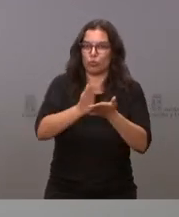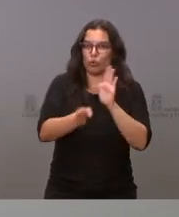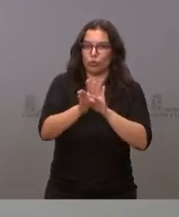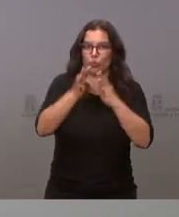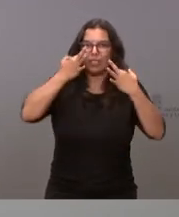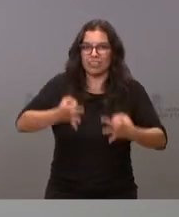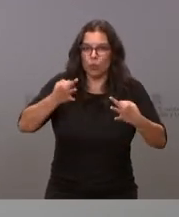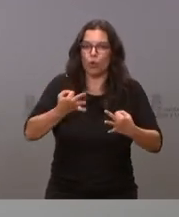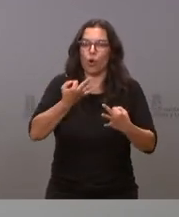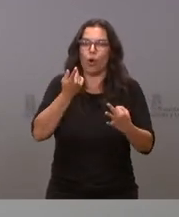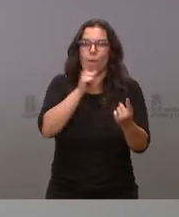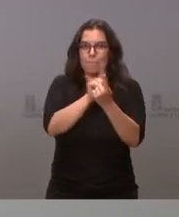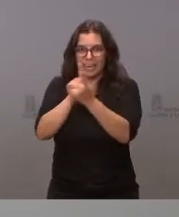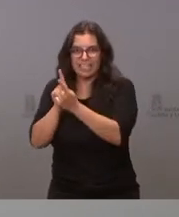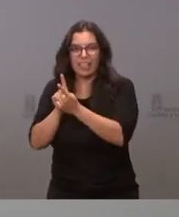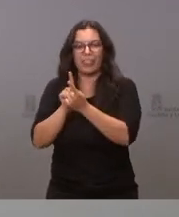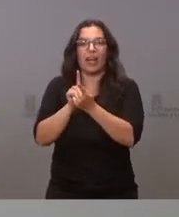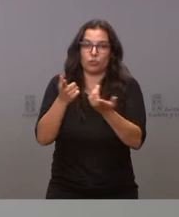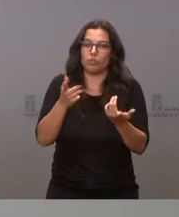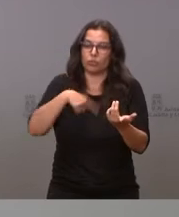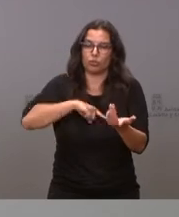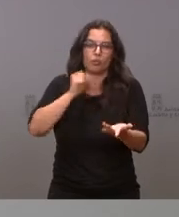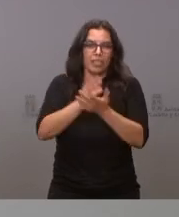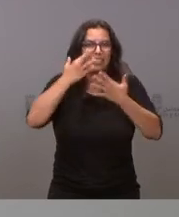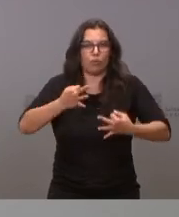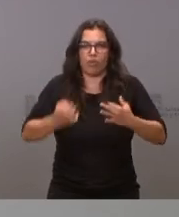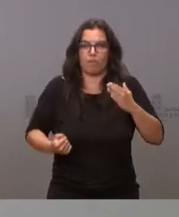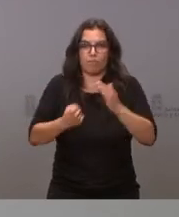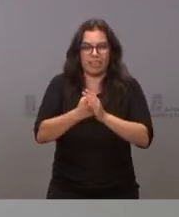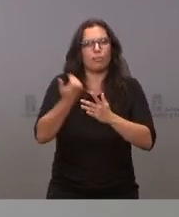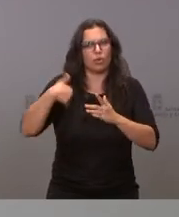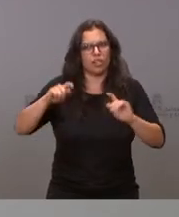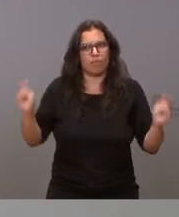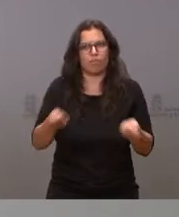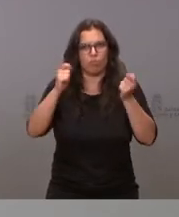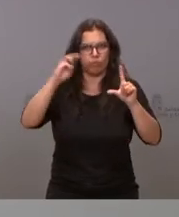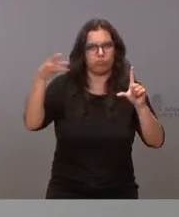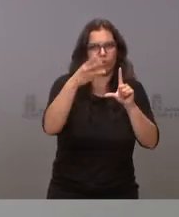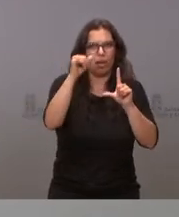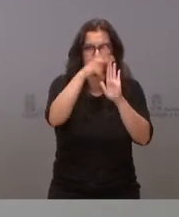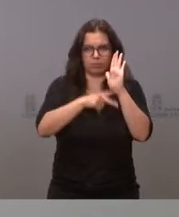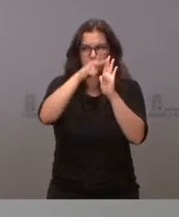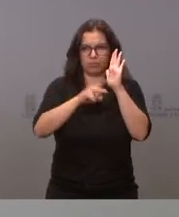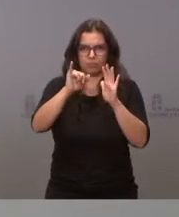un curso presencial y, por tanto, hemos apostado por la máxima seguridad. Ya está publicado en el portal las instrucciones.